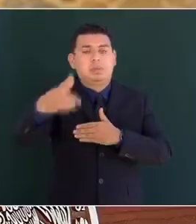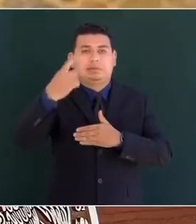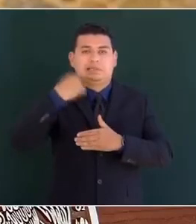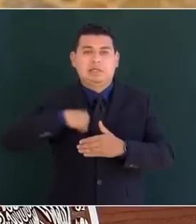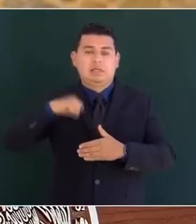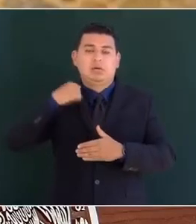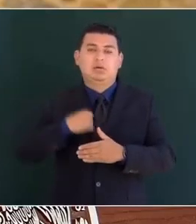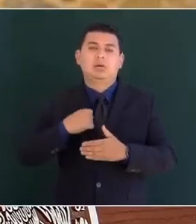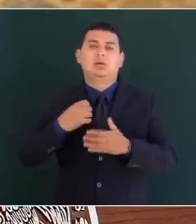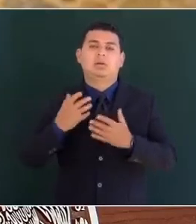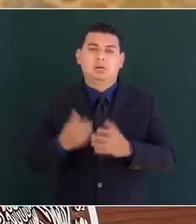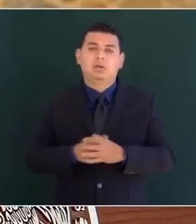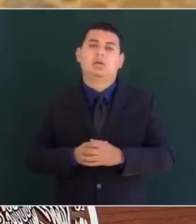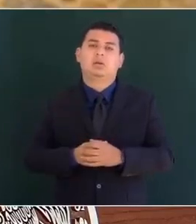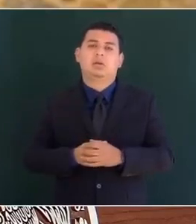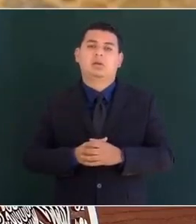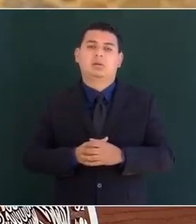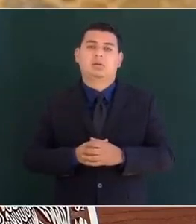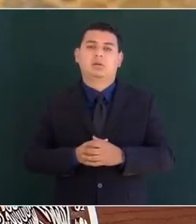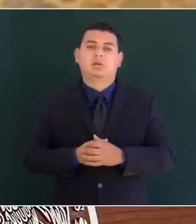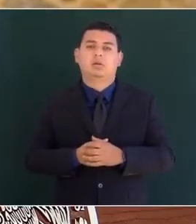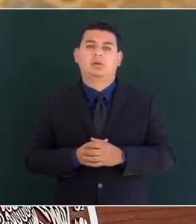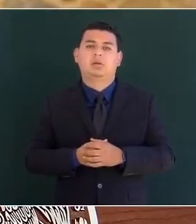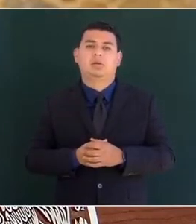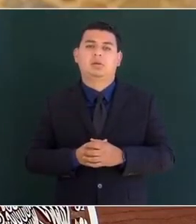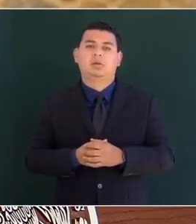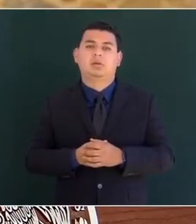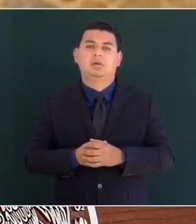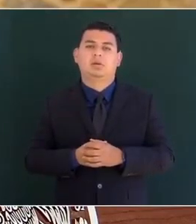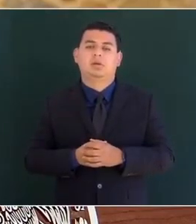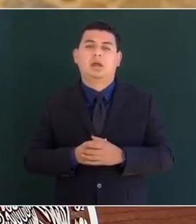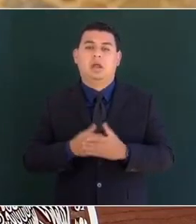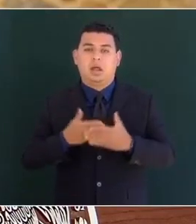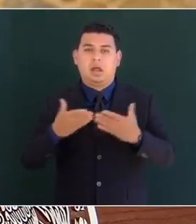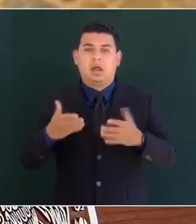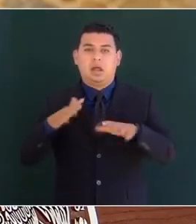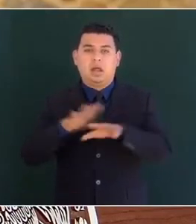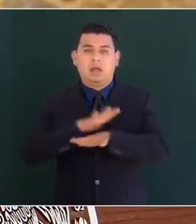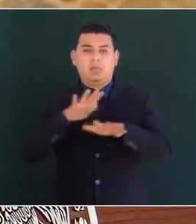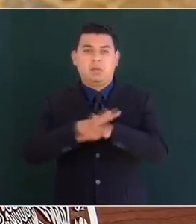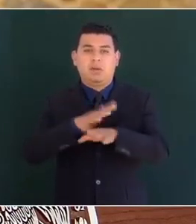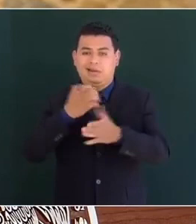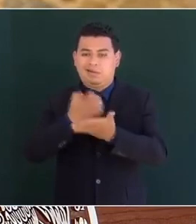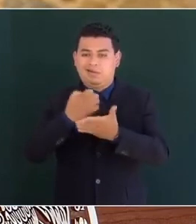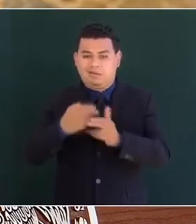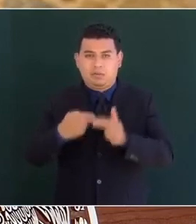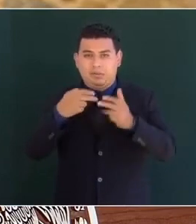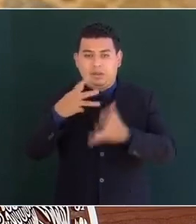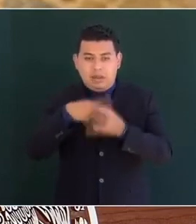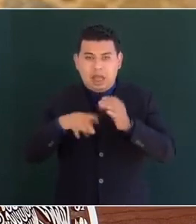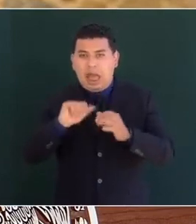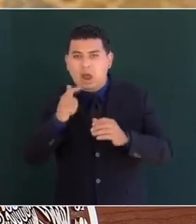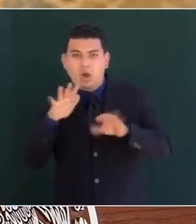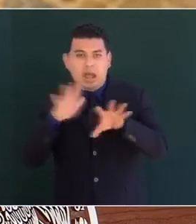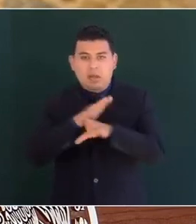prácticamente no hubo cambios en la estructura económica y social